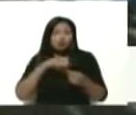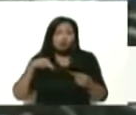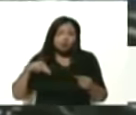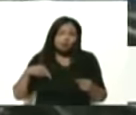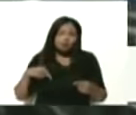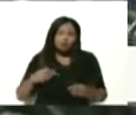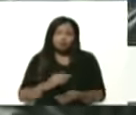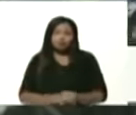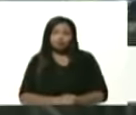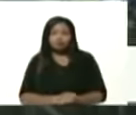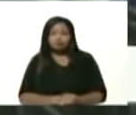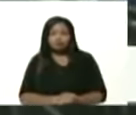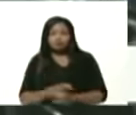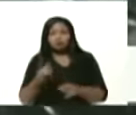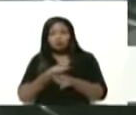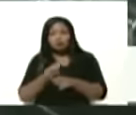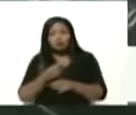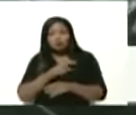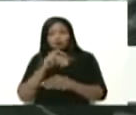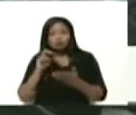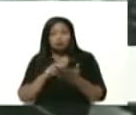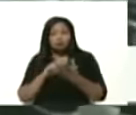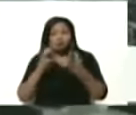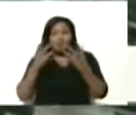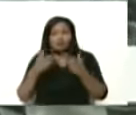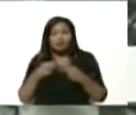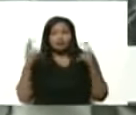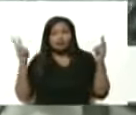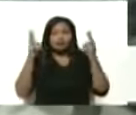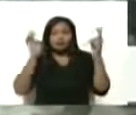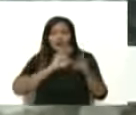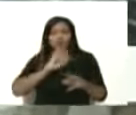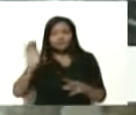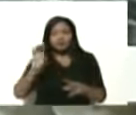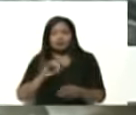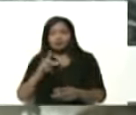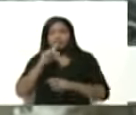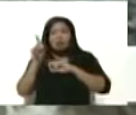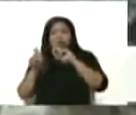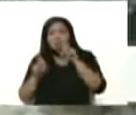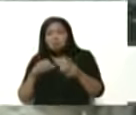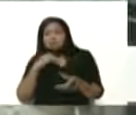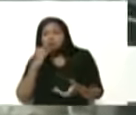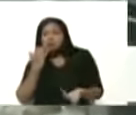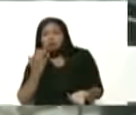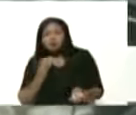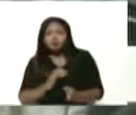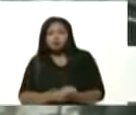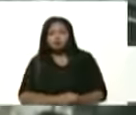gobierno nacional y los empresarios. Que viva la patria, presidente. Si tiene alguna pregunta...